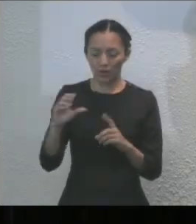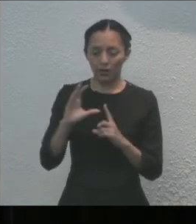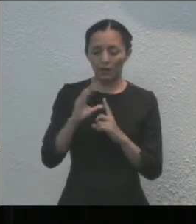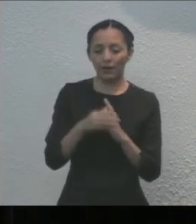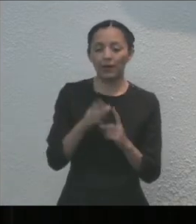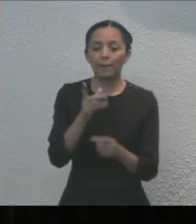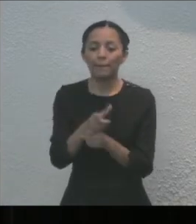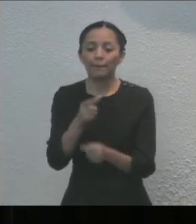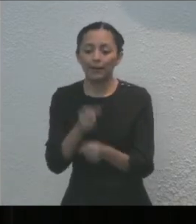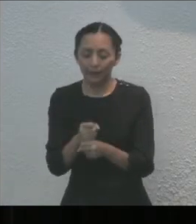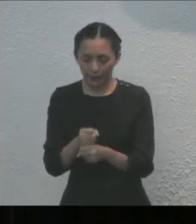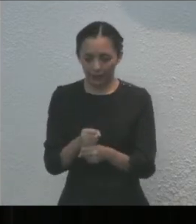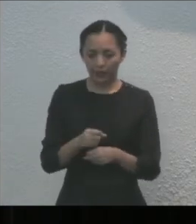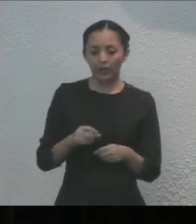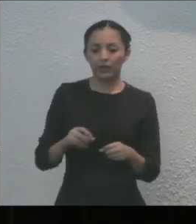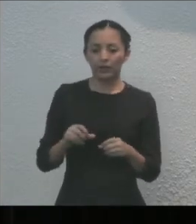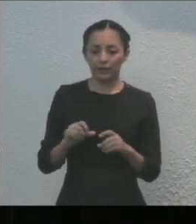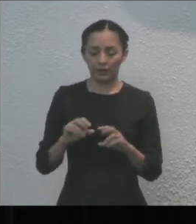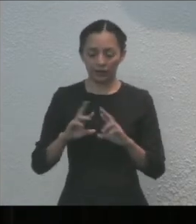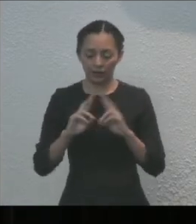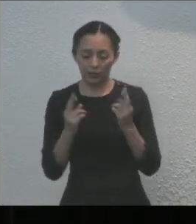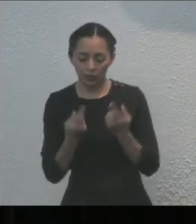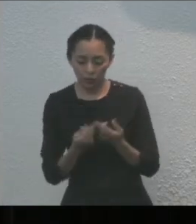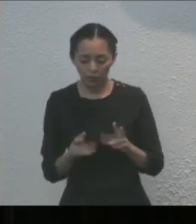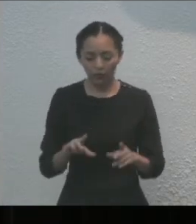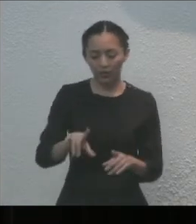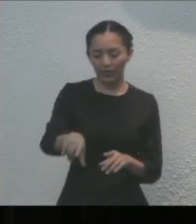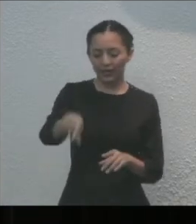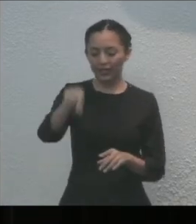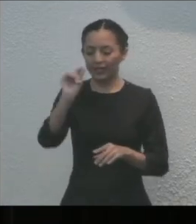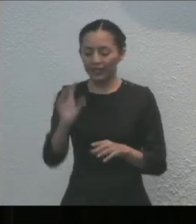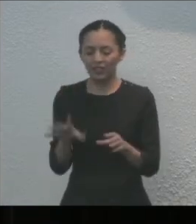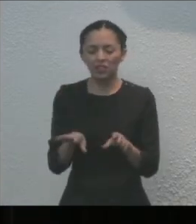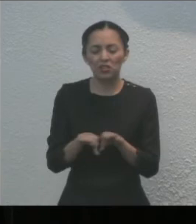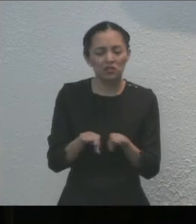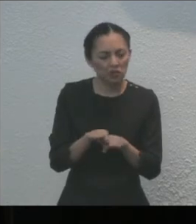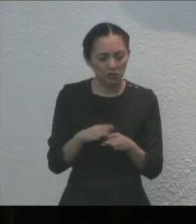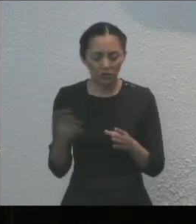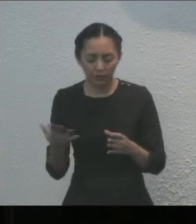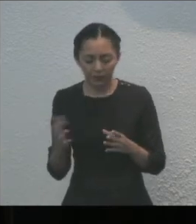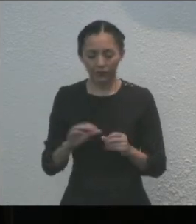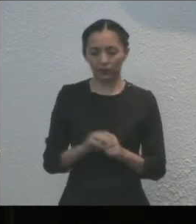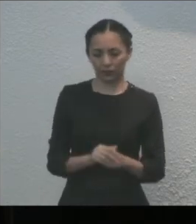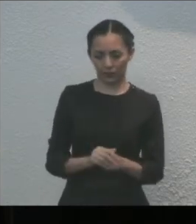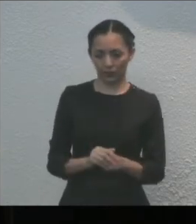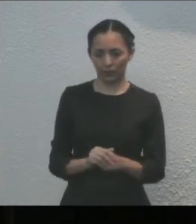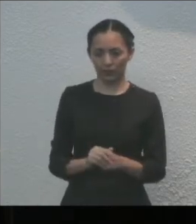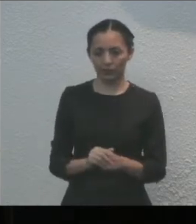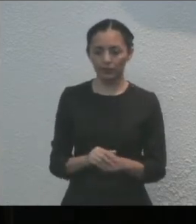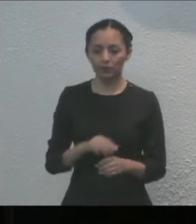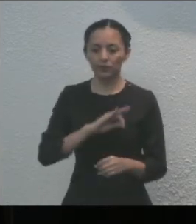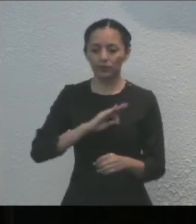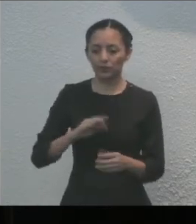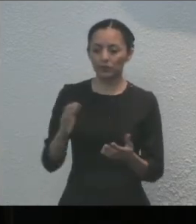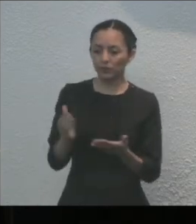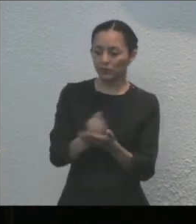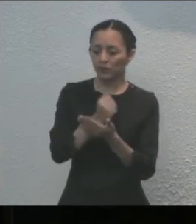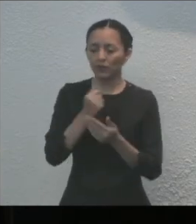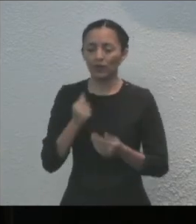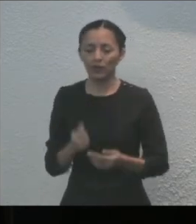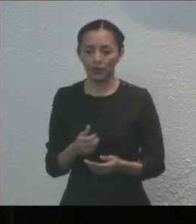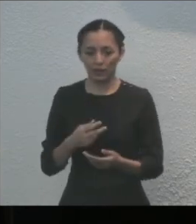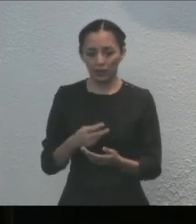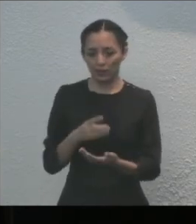sesión en la que determinarán el procedimiento de selección de la persona merecedora del presente reconocimiento, que se hará